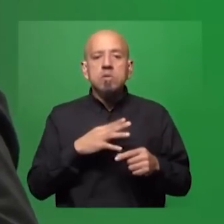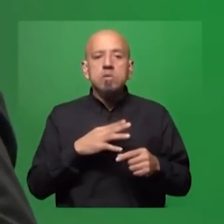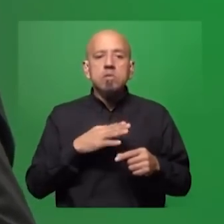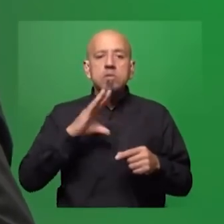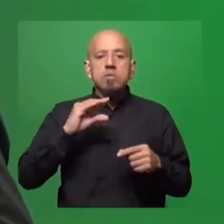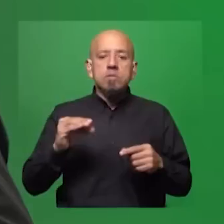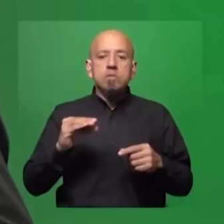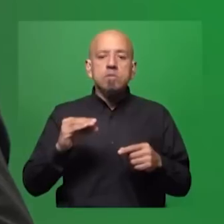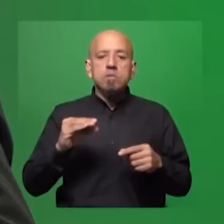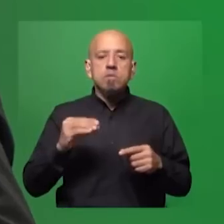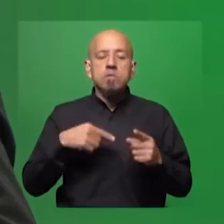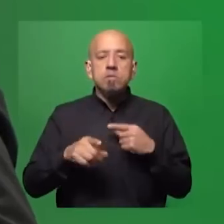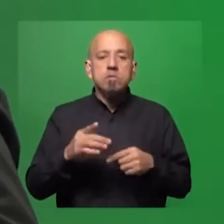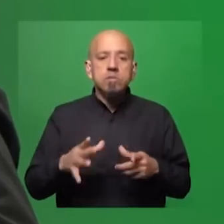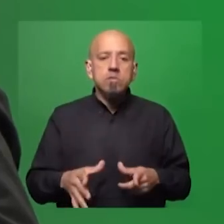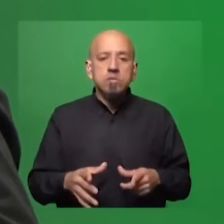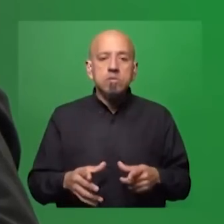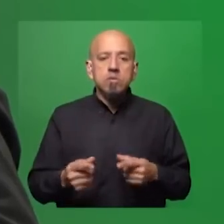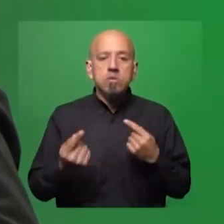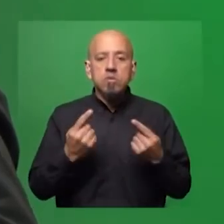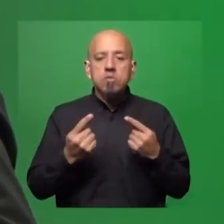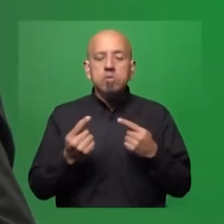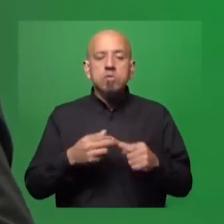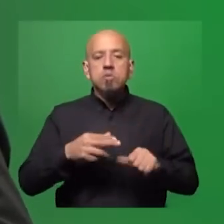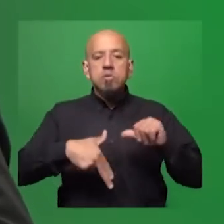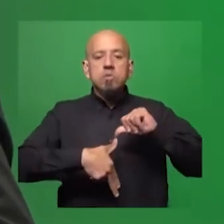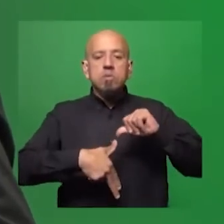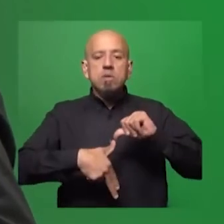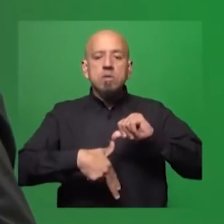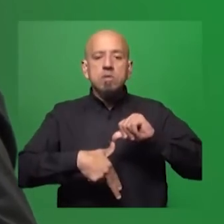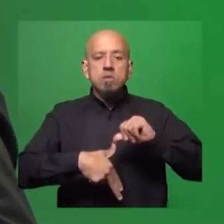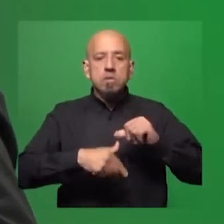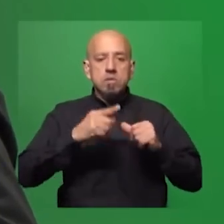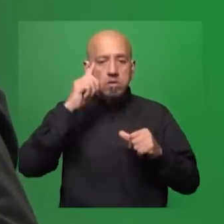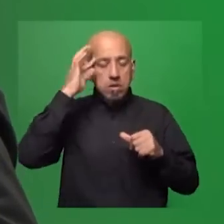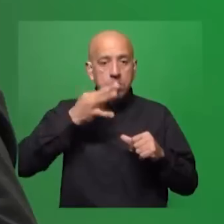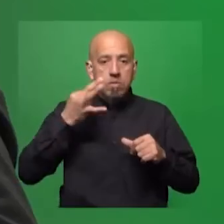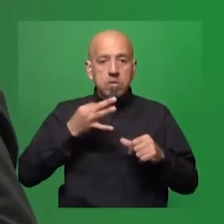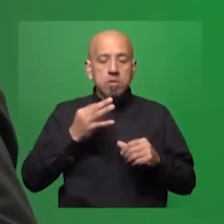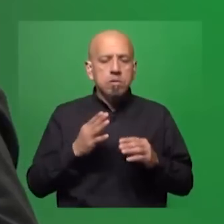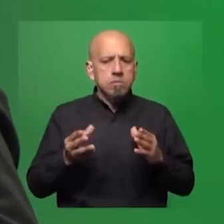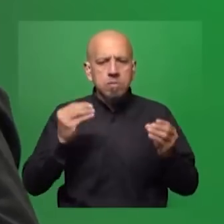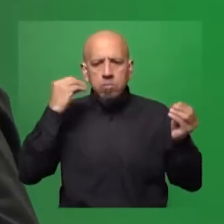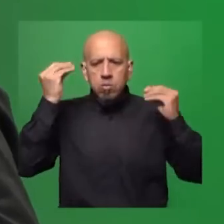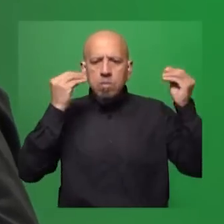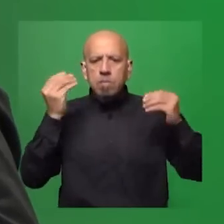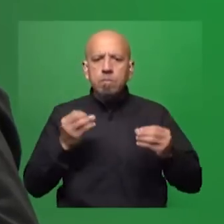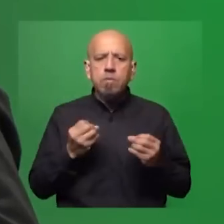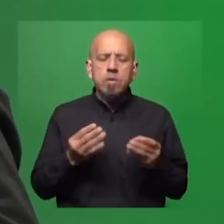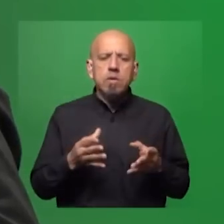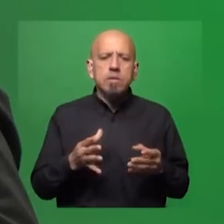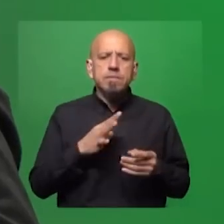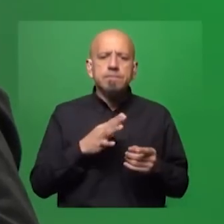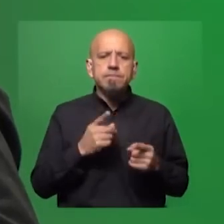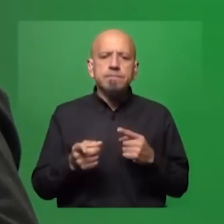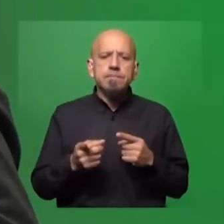comercio intrarregión, ambas regiones. Lo de América Latina es realmente asusta, ¿no? Porque tuvimos